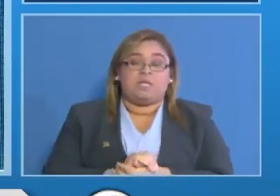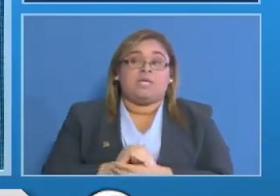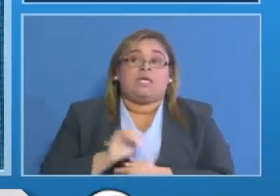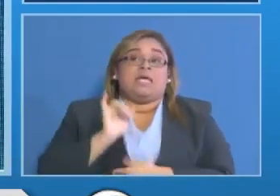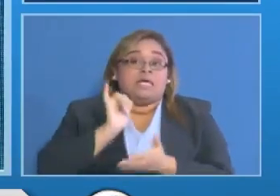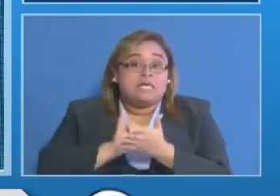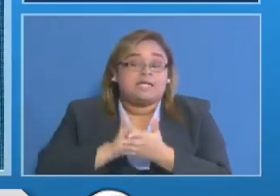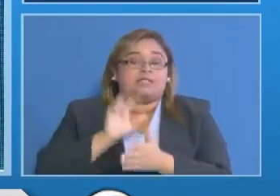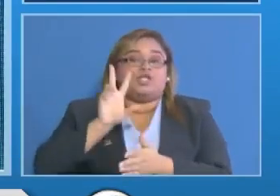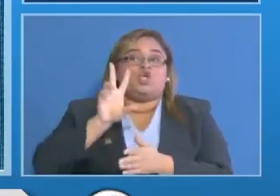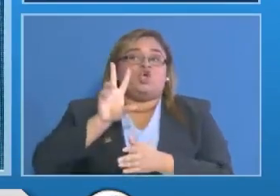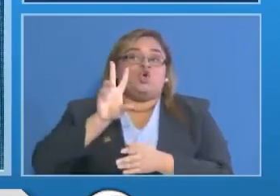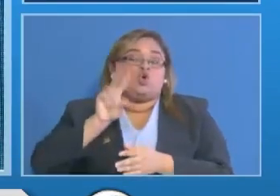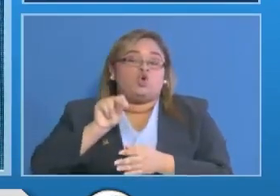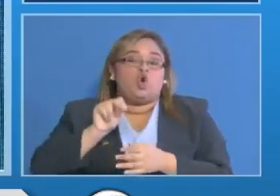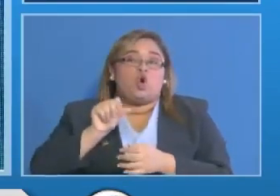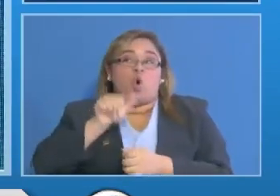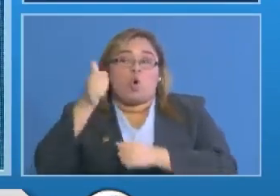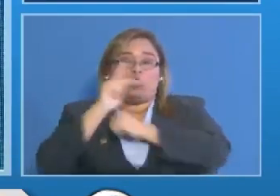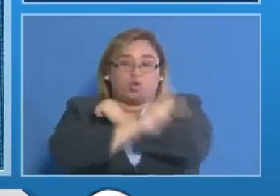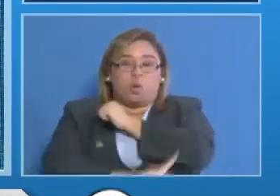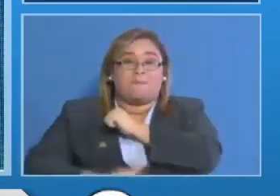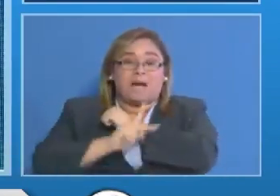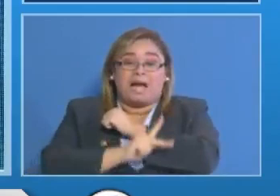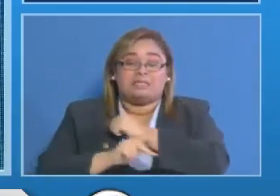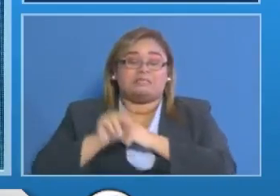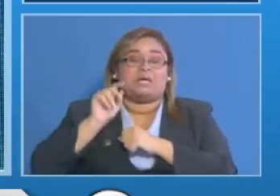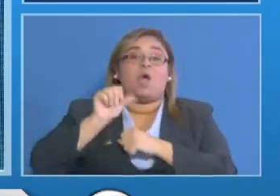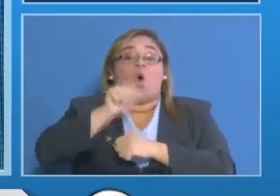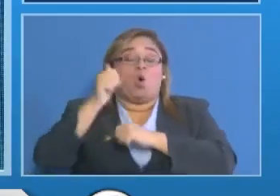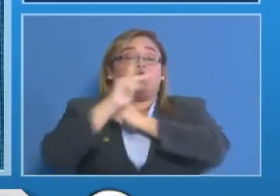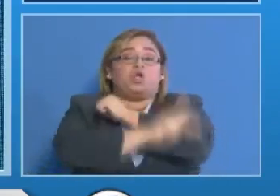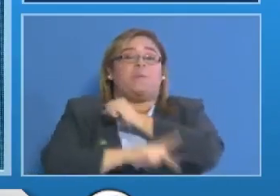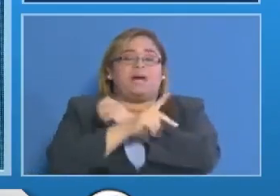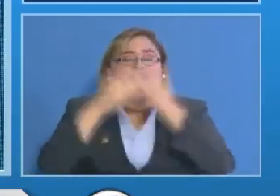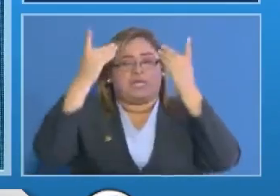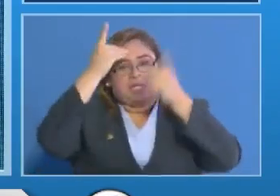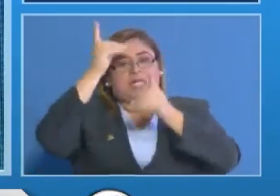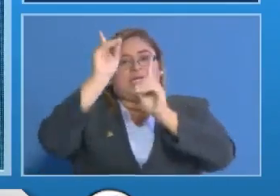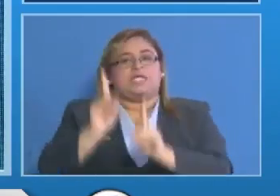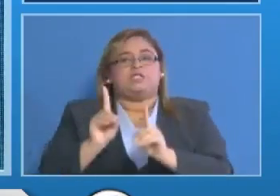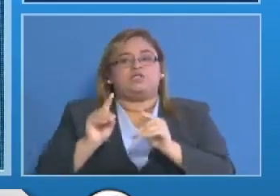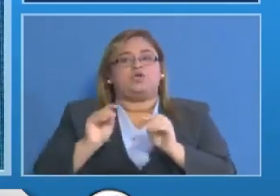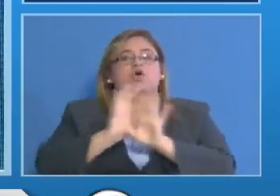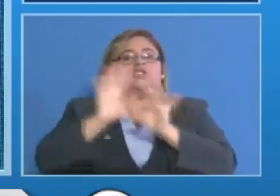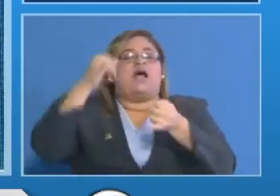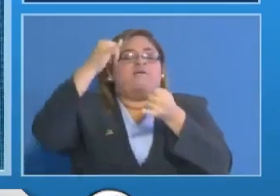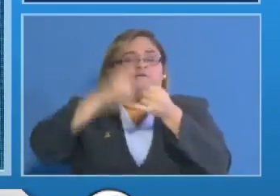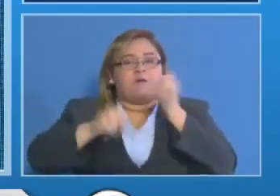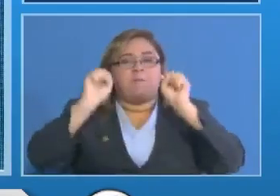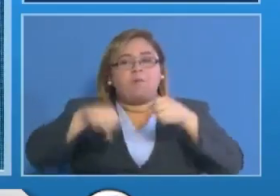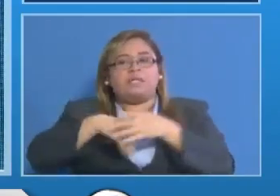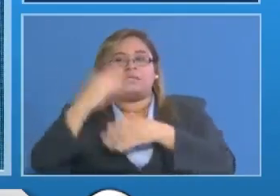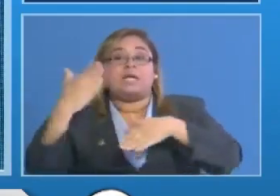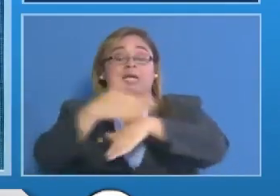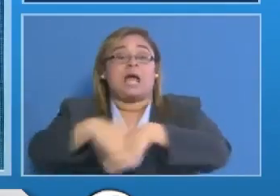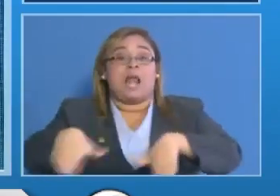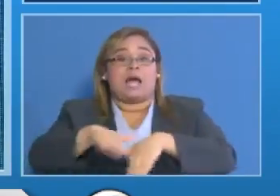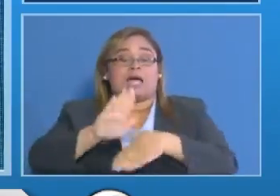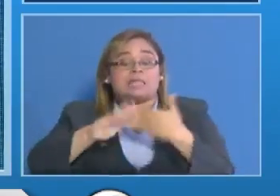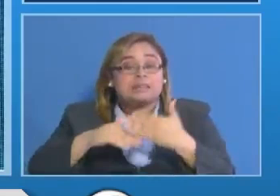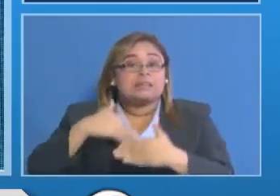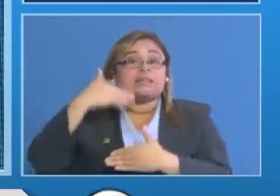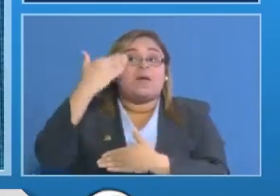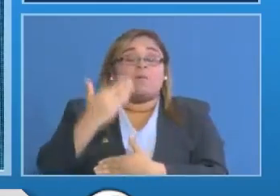países que de manera abrupta han tomado la decisión sin un proceso de planificación y que